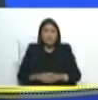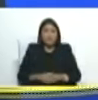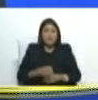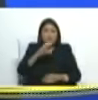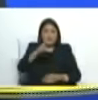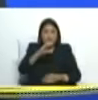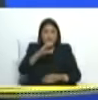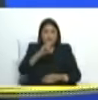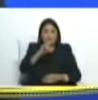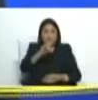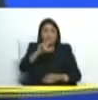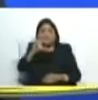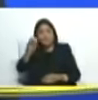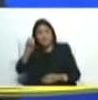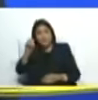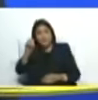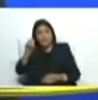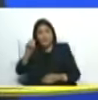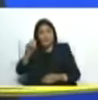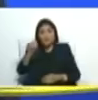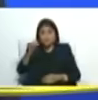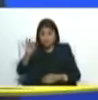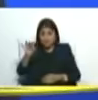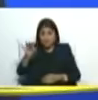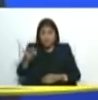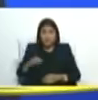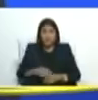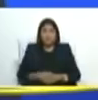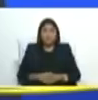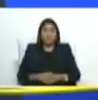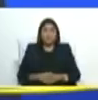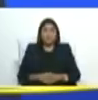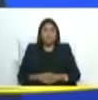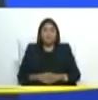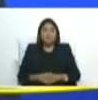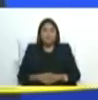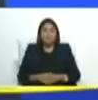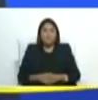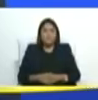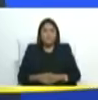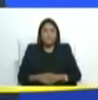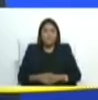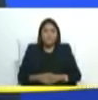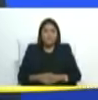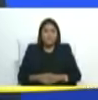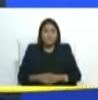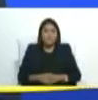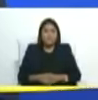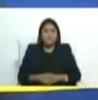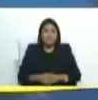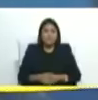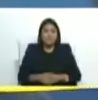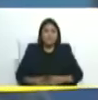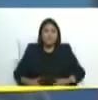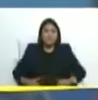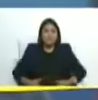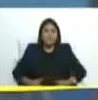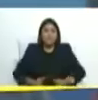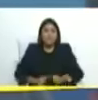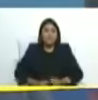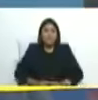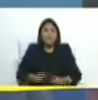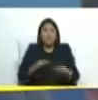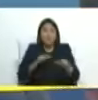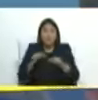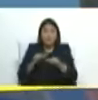correcto que fueron a llevar logística y personal